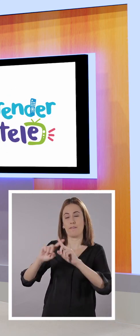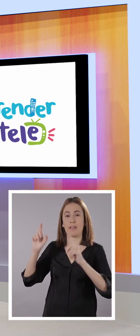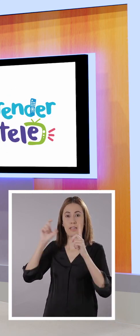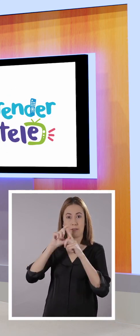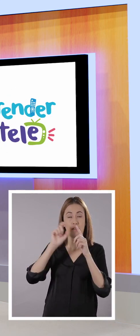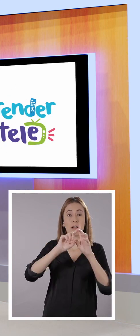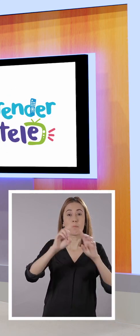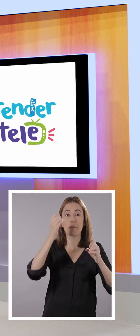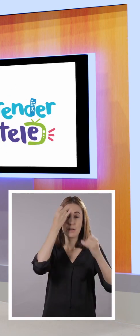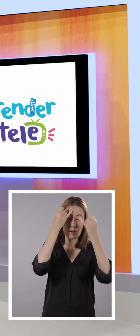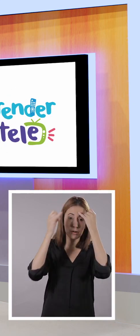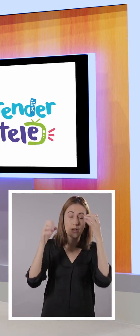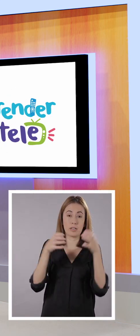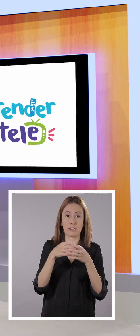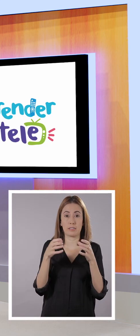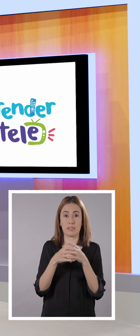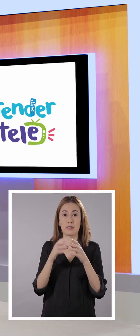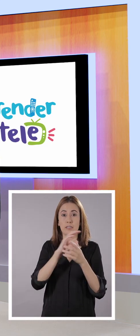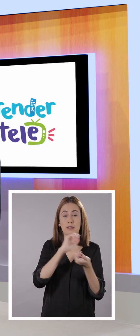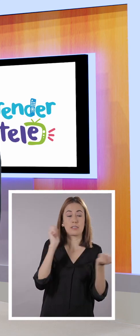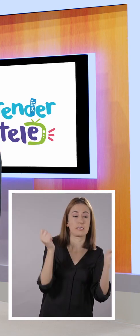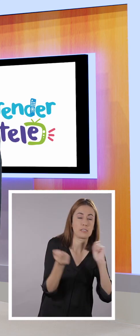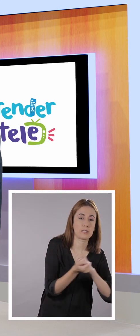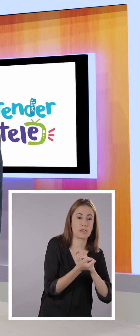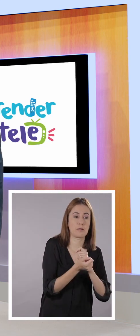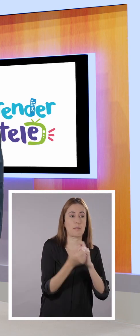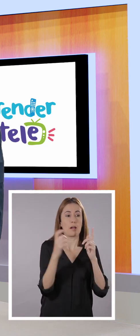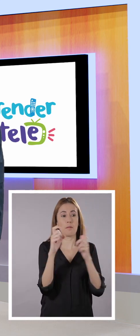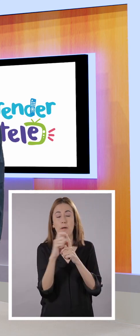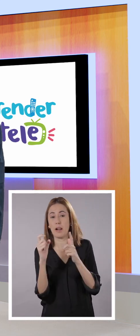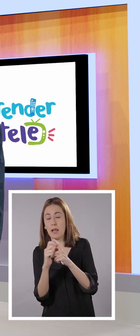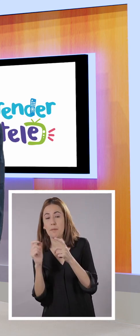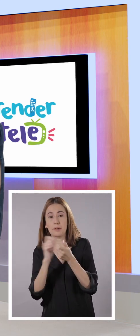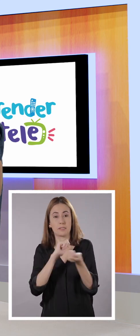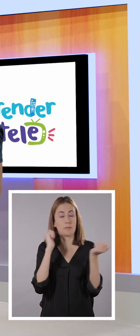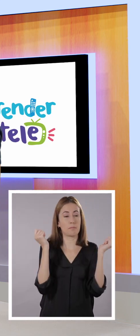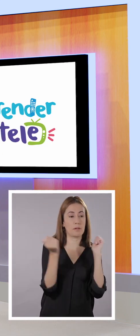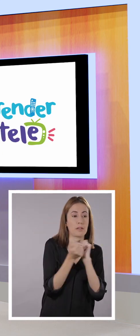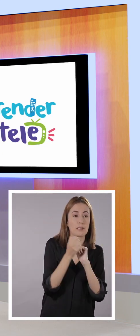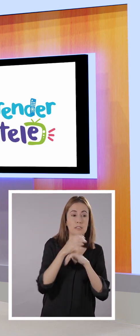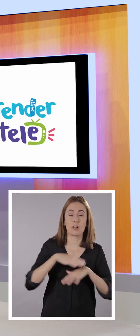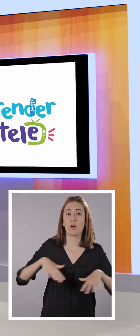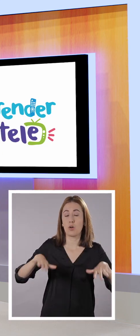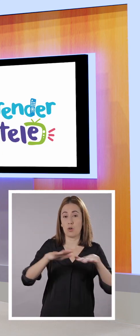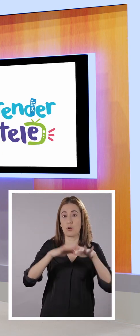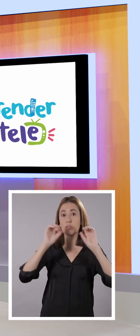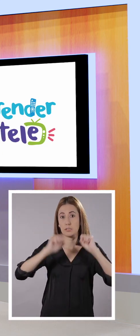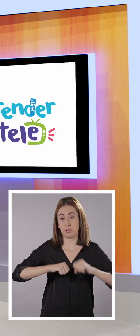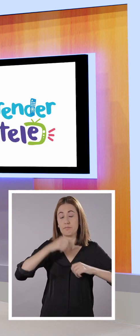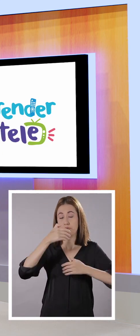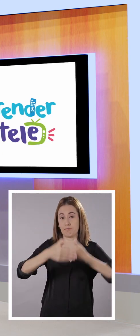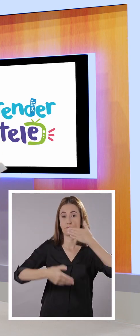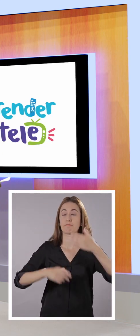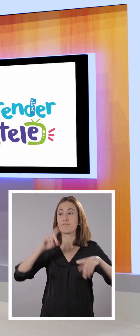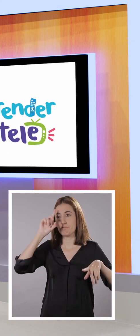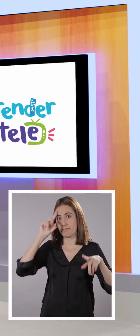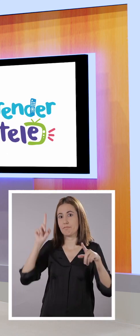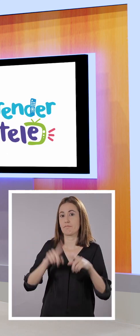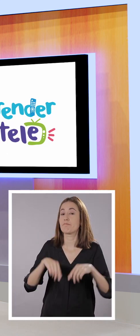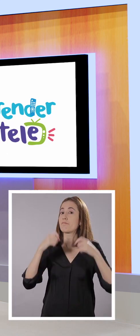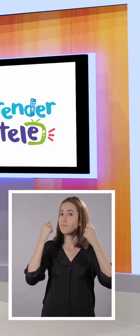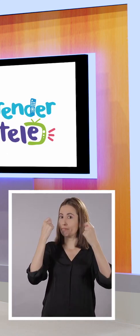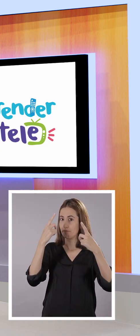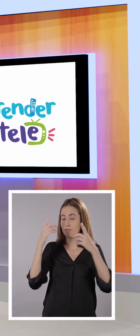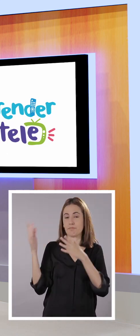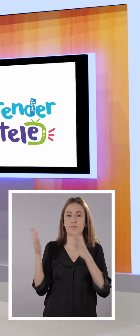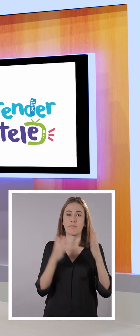realmente resume la misma idea. Quiere decir que podemos reemplazar palabras, verbos por sinónimos. Exactamente.